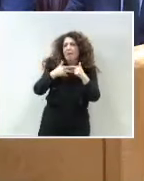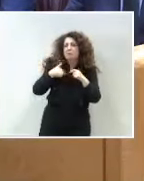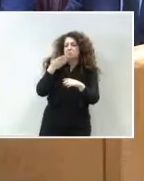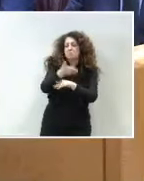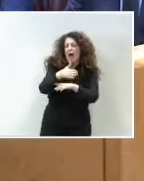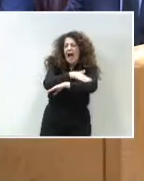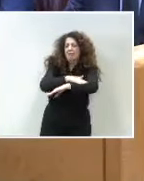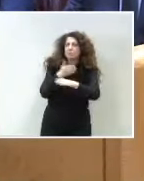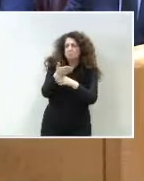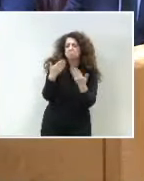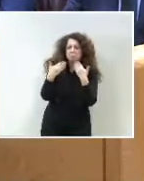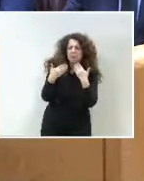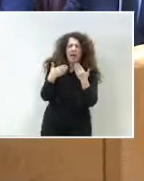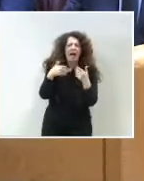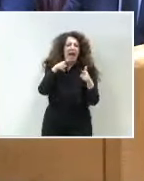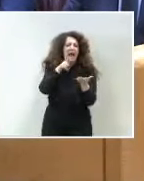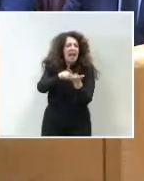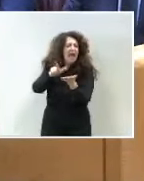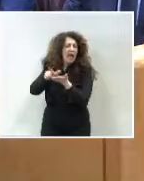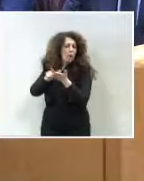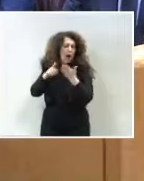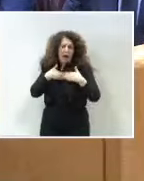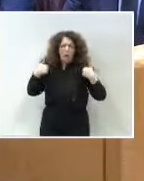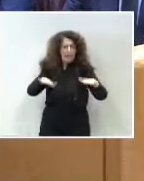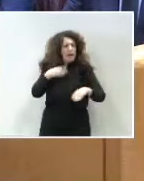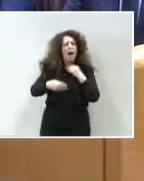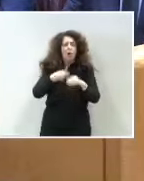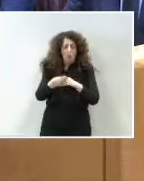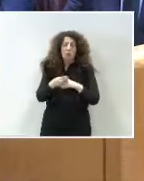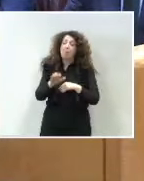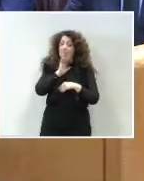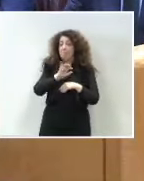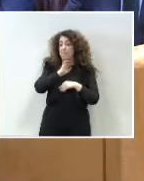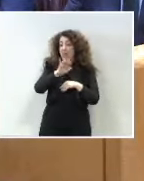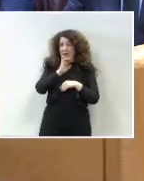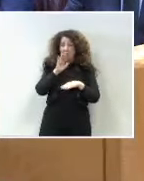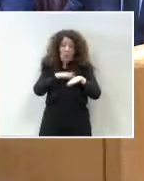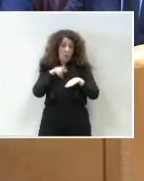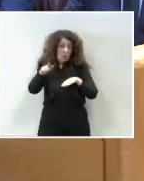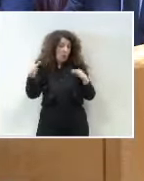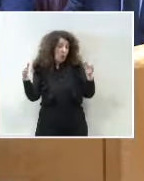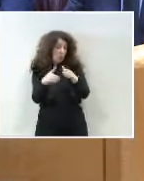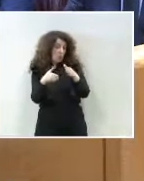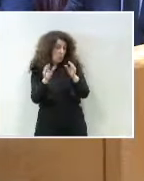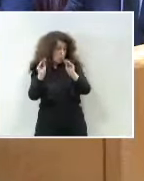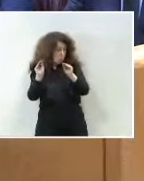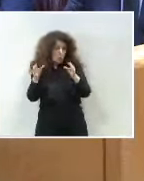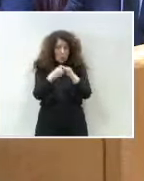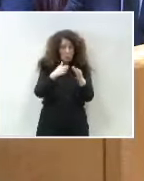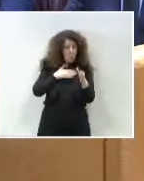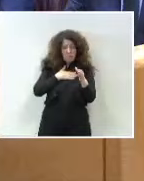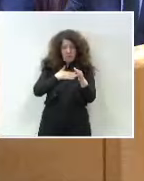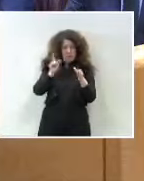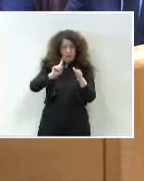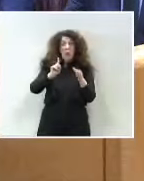cooficiales. No deja de ser paradójico, pero evidentemente no es responsabilidad ni de su grupo parlamentario ni del mío, que en el